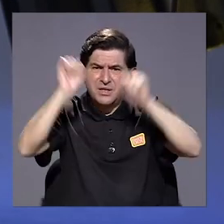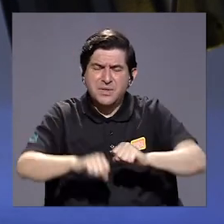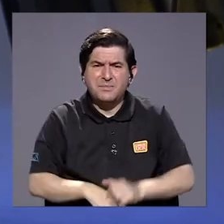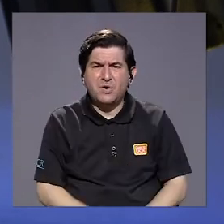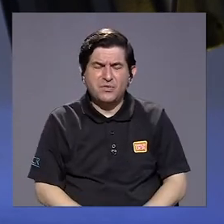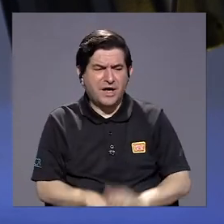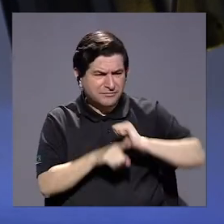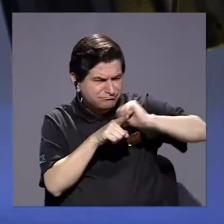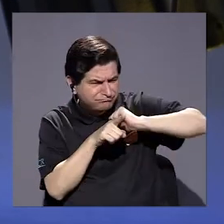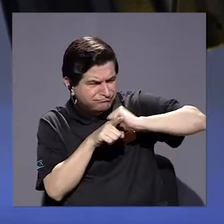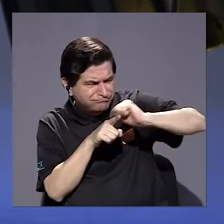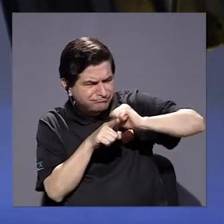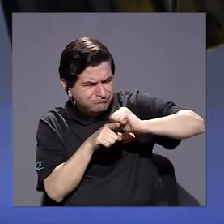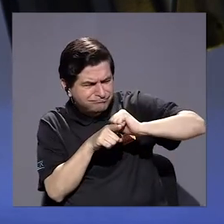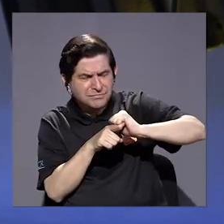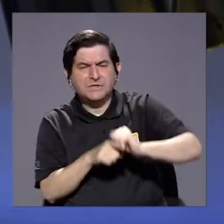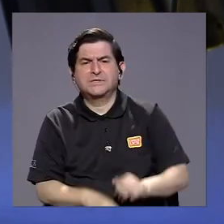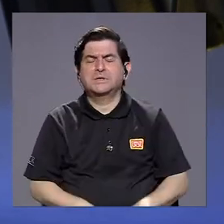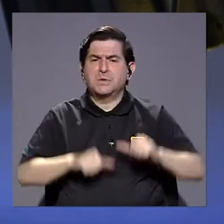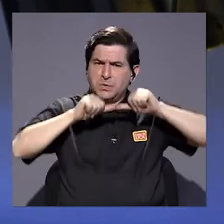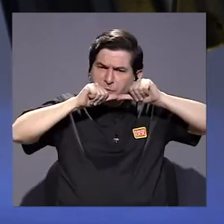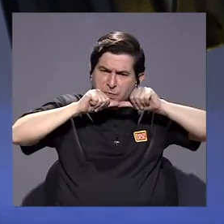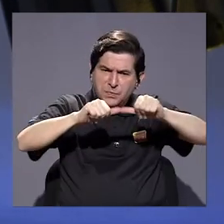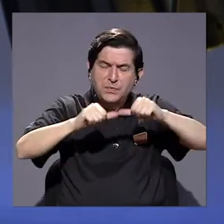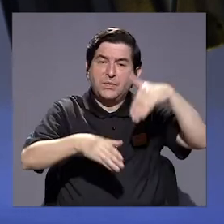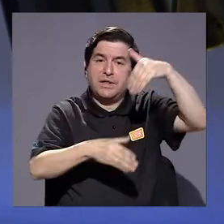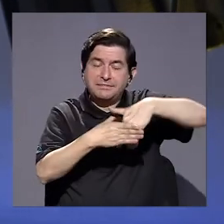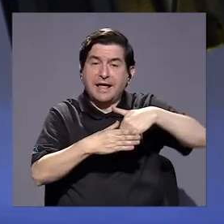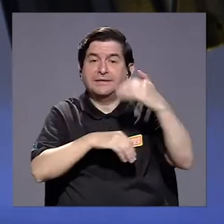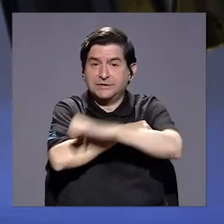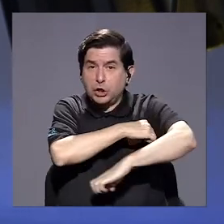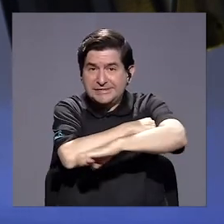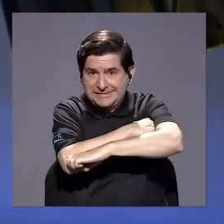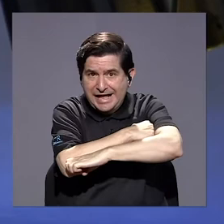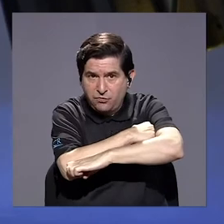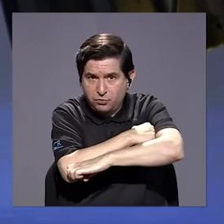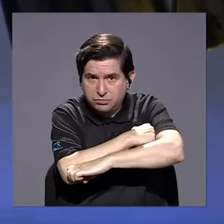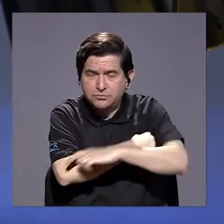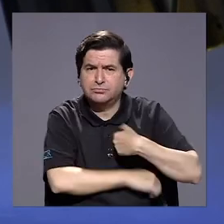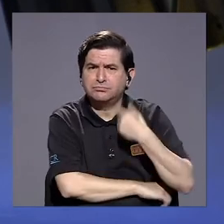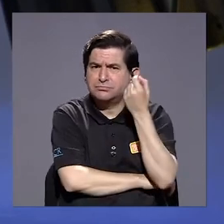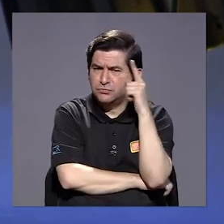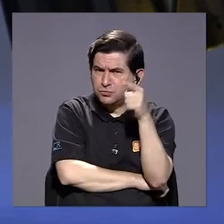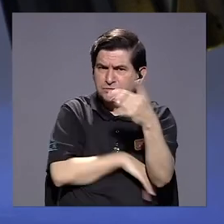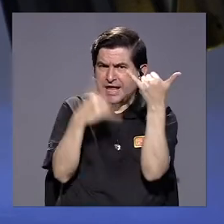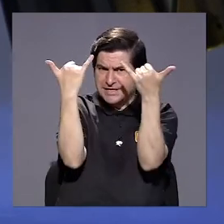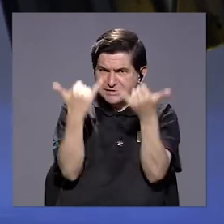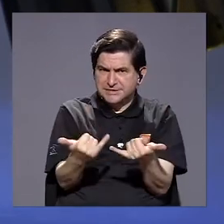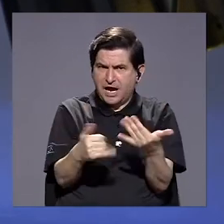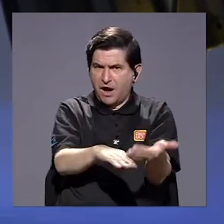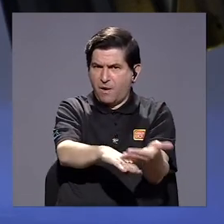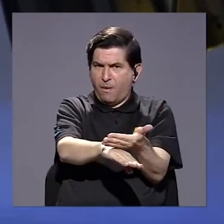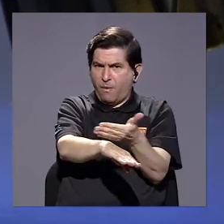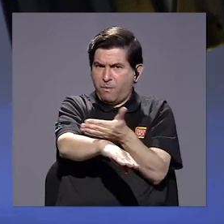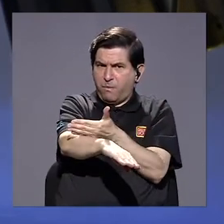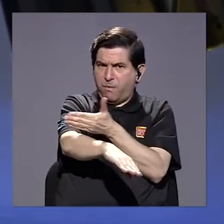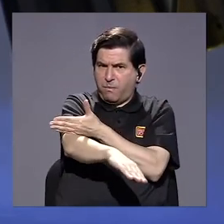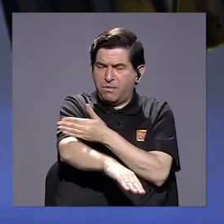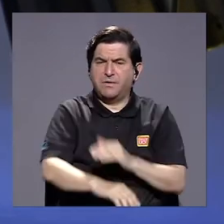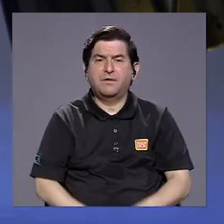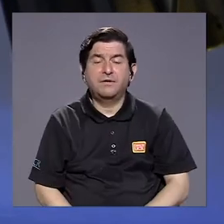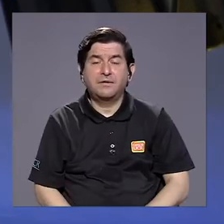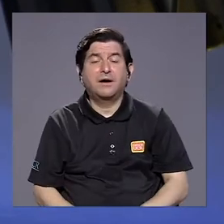una capacitación sistemática en el Estado entiendo que usted ya ha avanzado muchísimo en eso